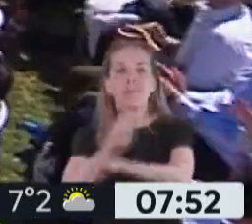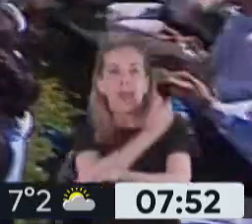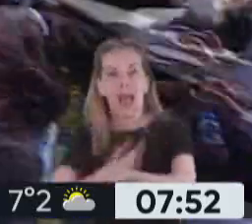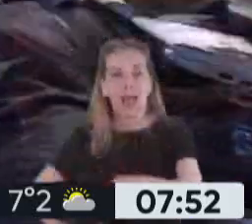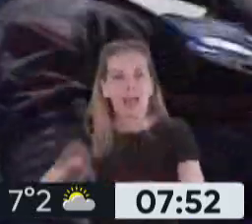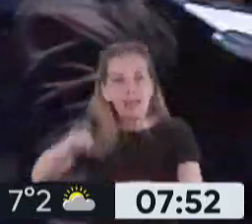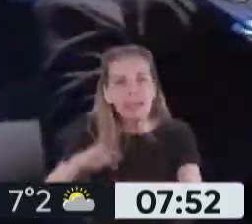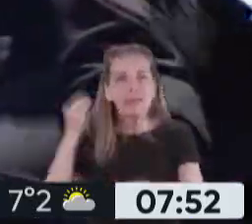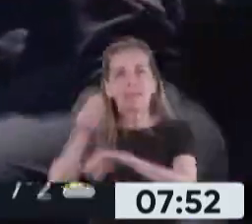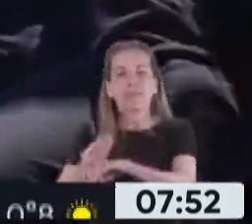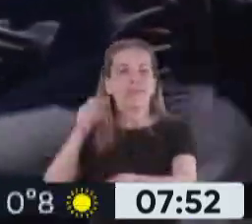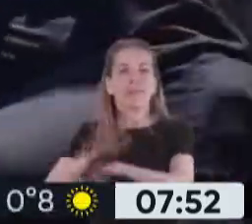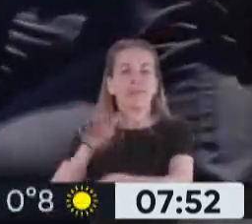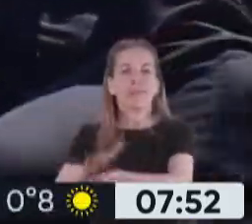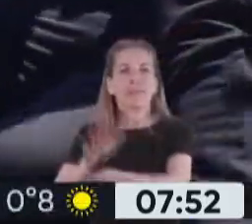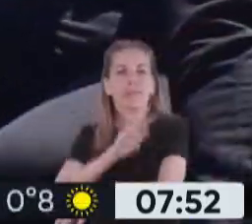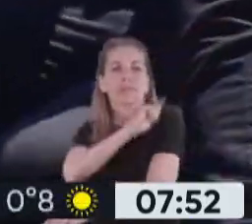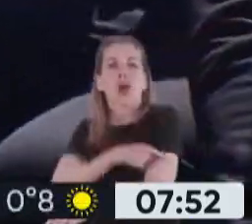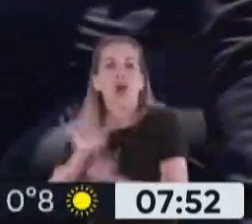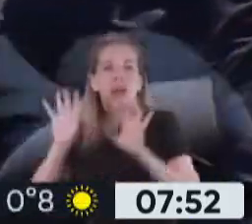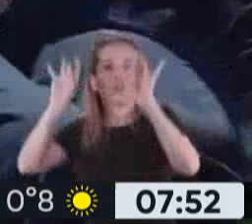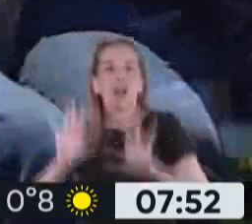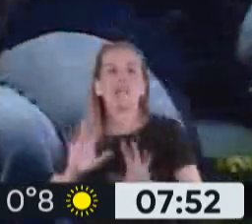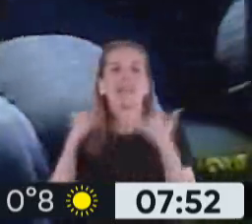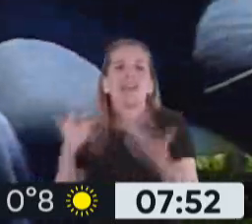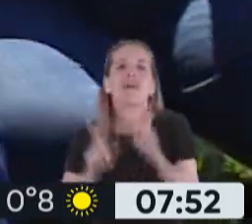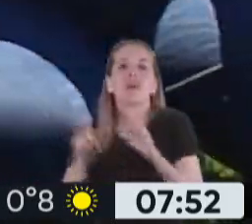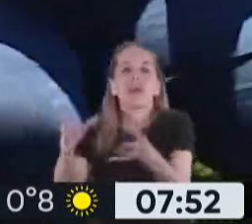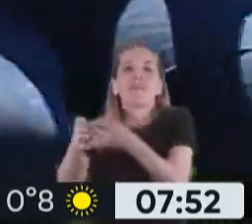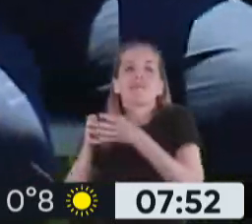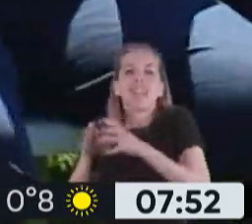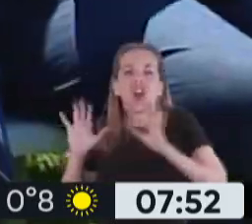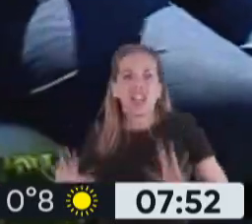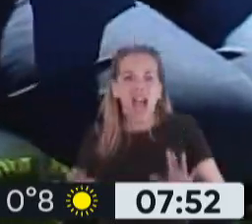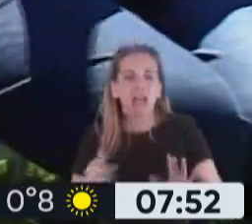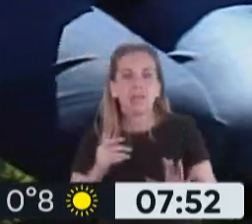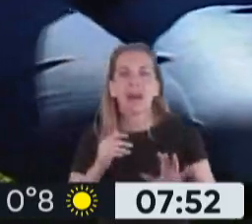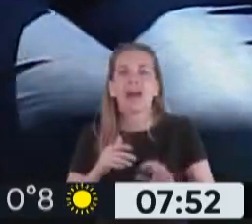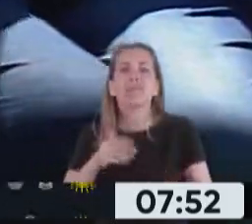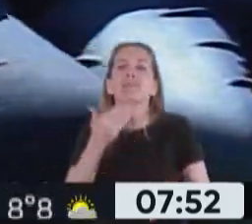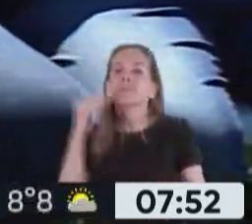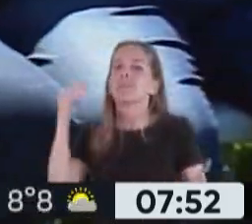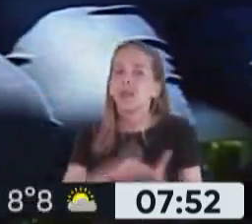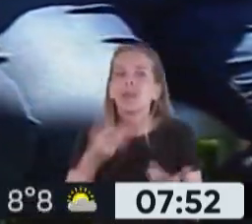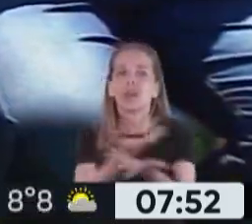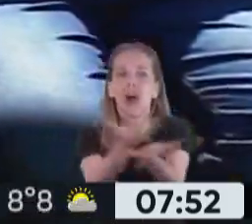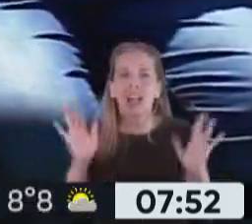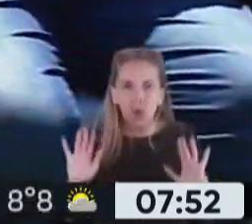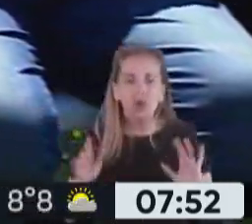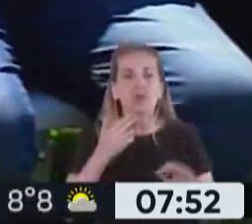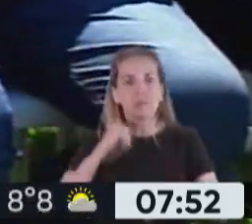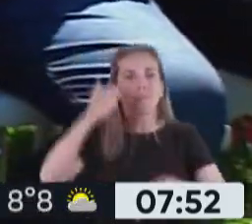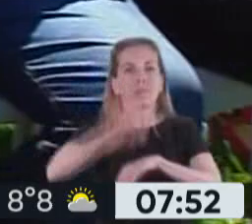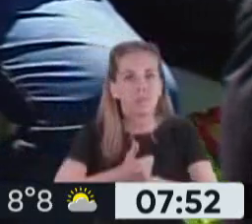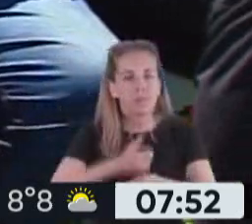de la Argentina que solo le sirve a pocos. Yo les garantizo que voy a ponerme al